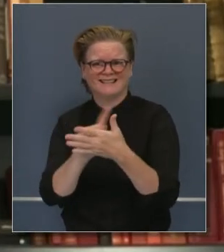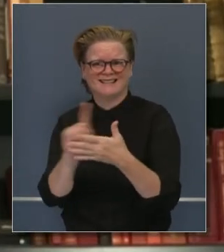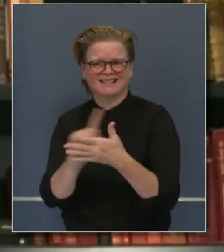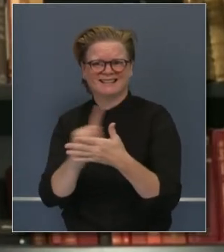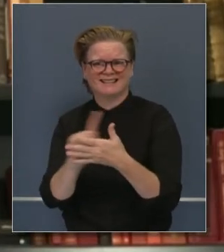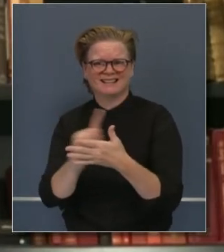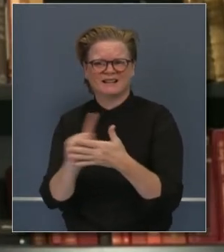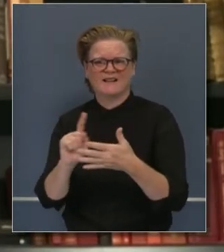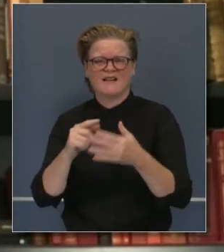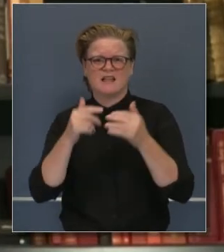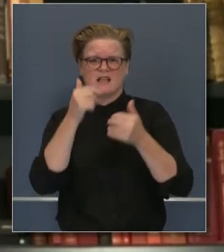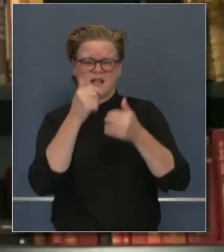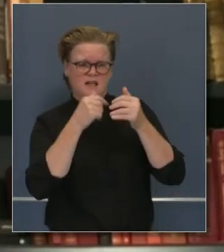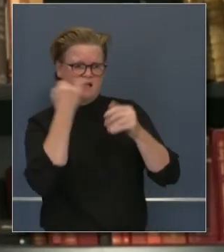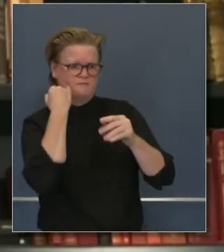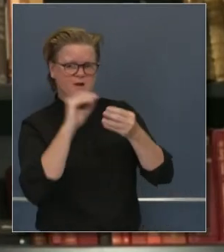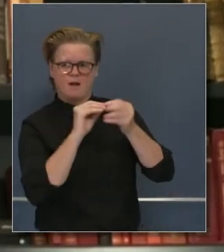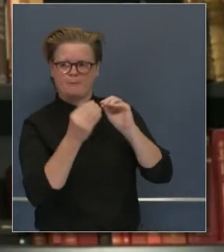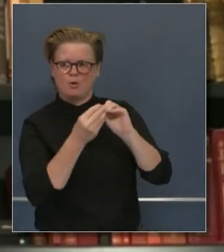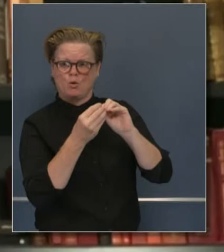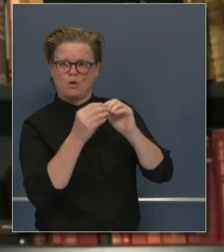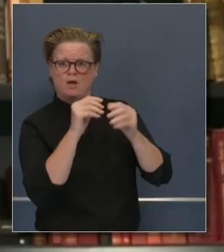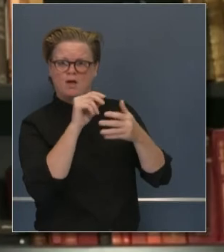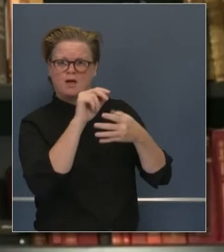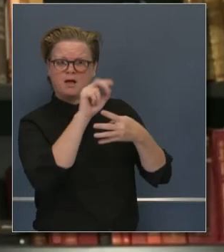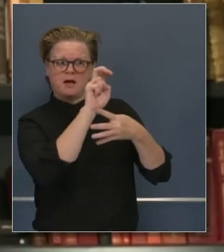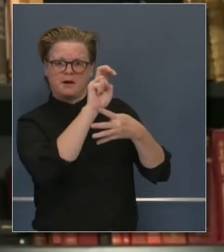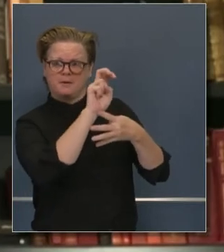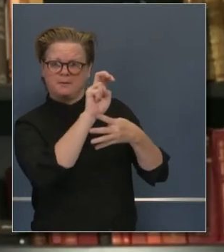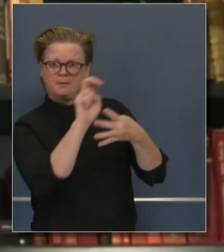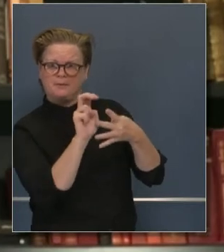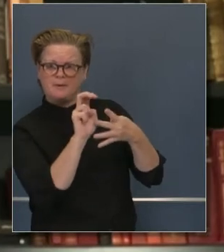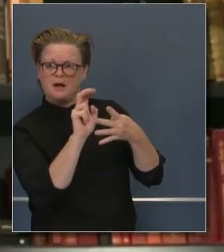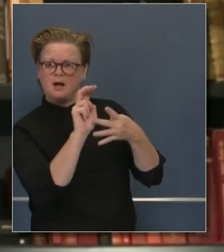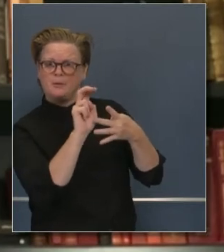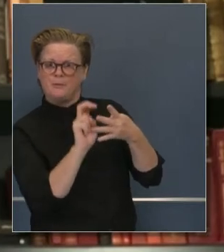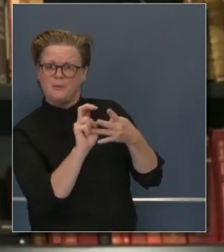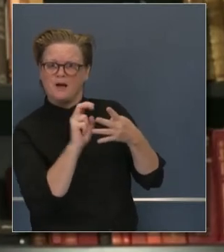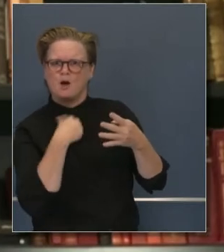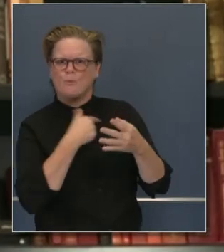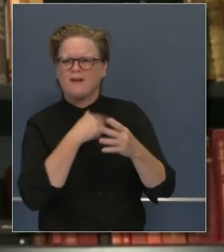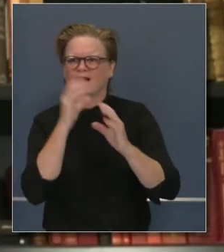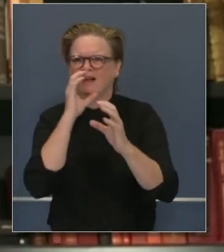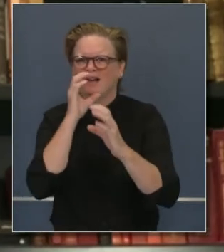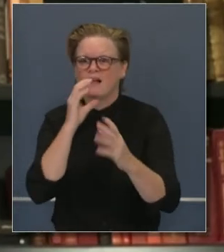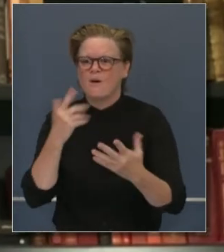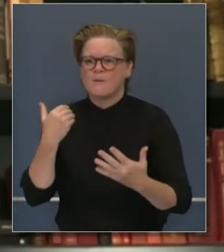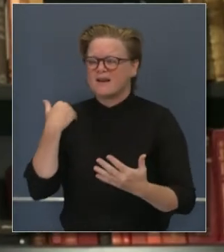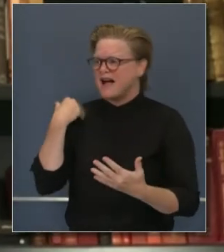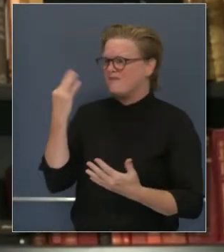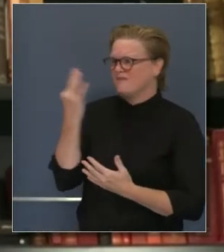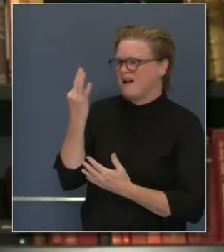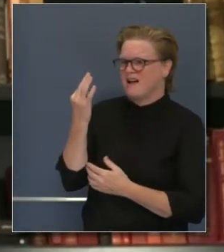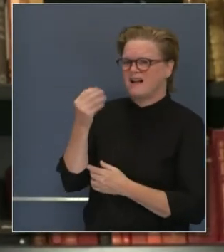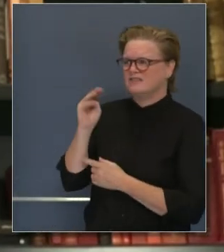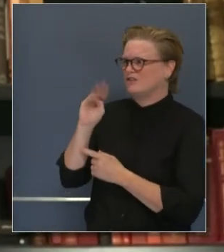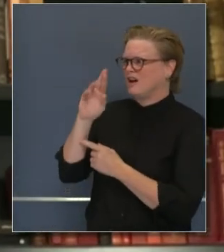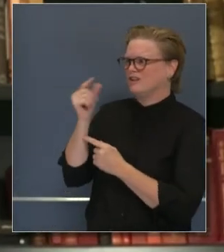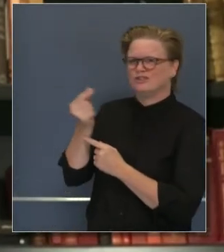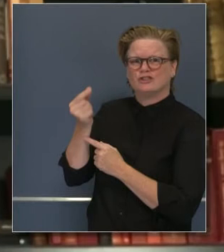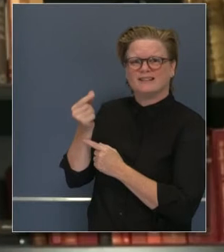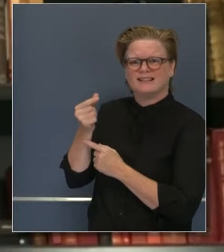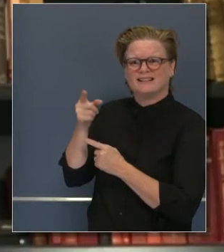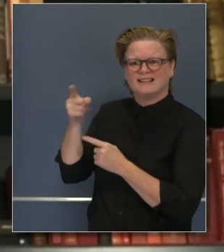datos de la epidemiología. El viernes hubo una revisión. Hicimos la determinación que no íbamos a avanzar nuestro